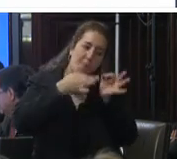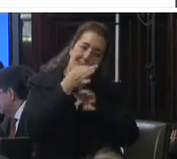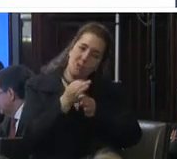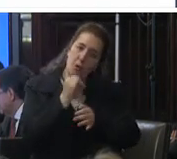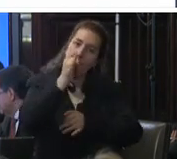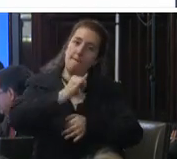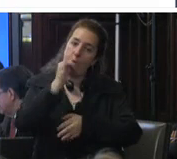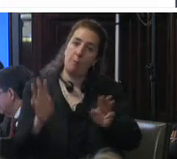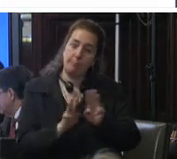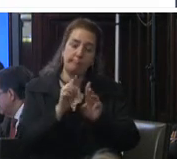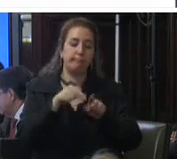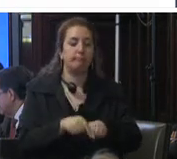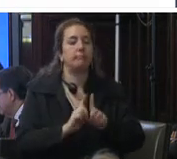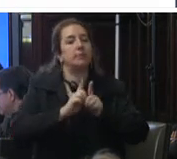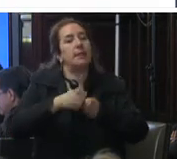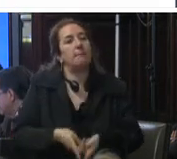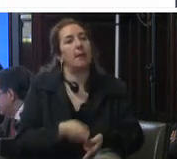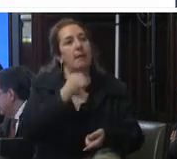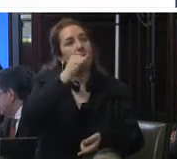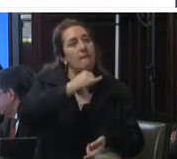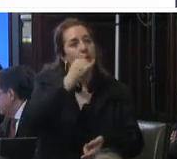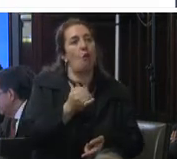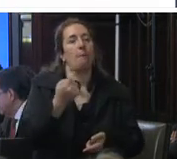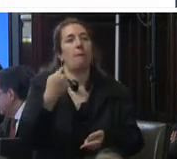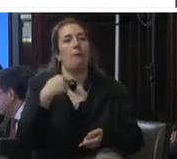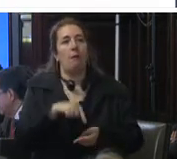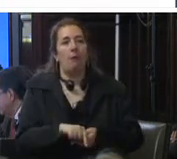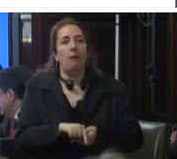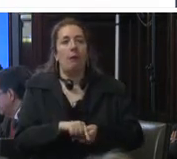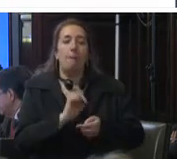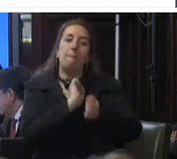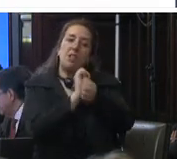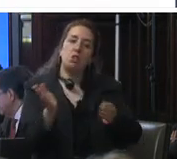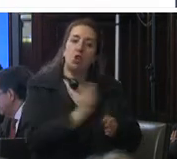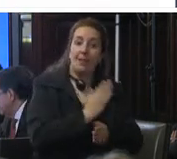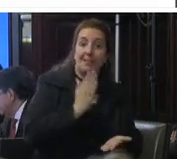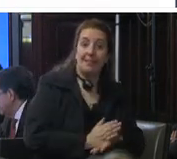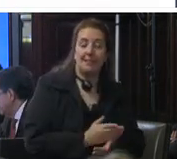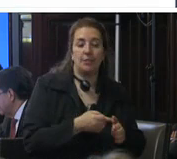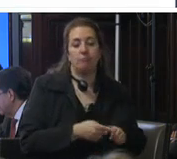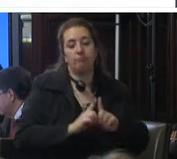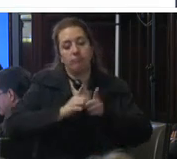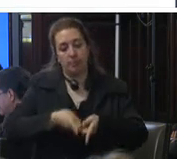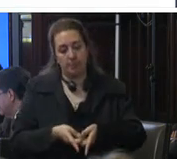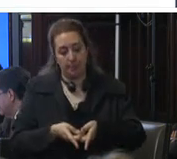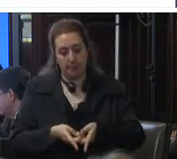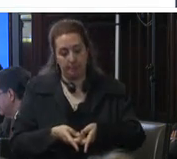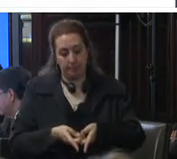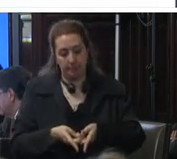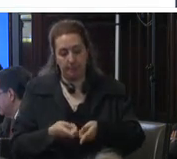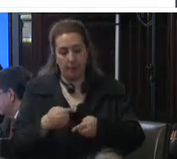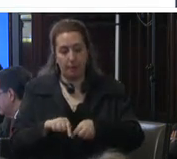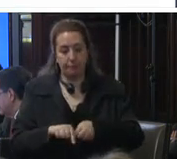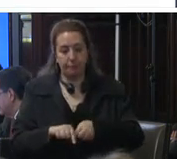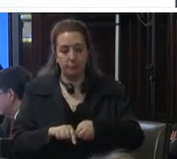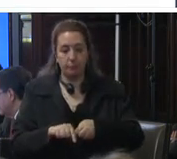informe así como con el informe relativo a la prisión preventiva en las américas de 2013 y también incumple con la jurisprudencia consolidada